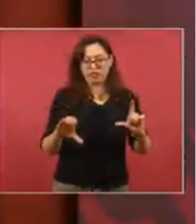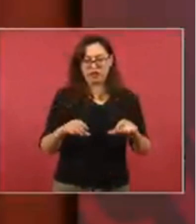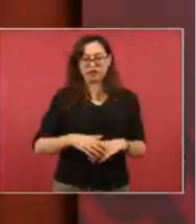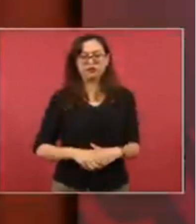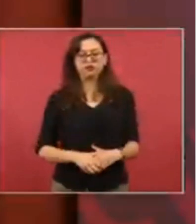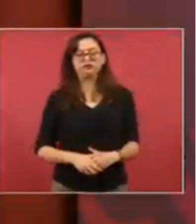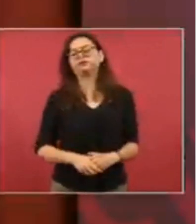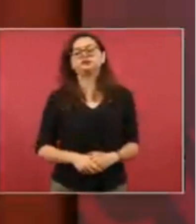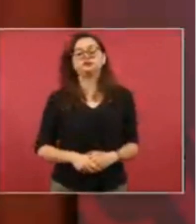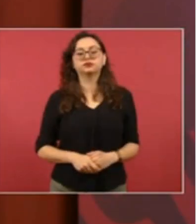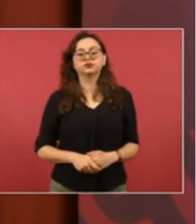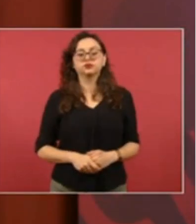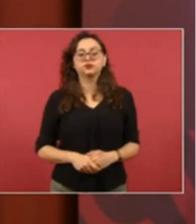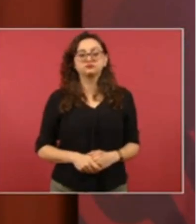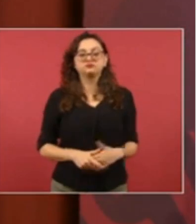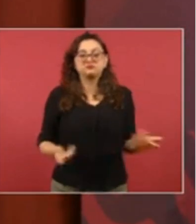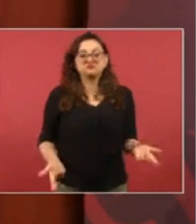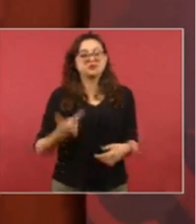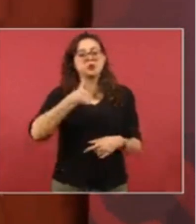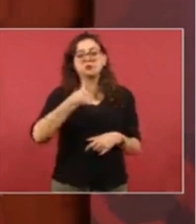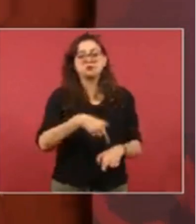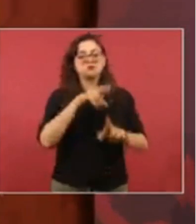porque no necesito yo responder.